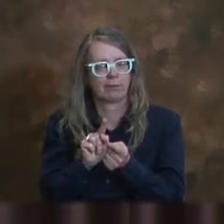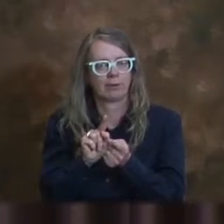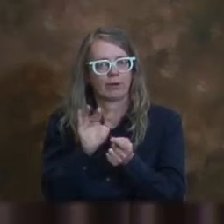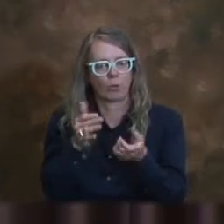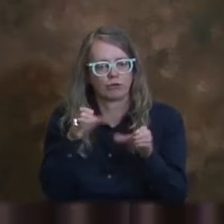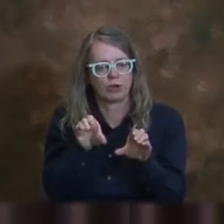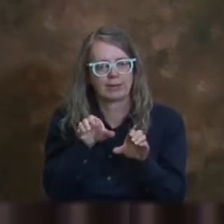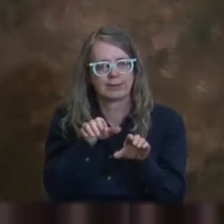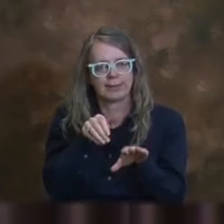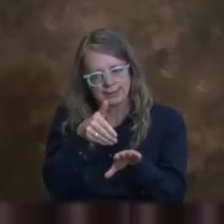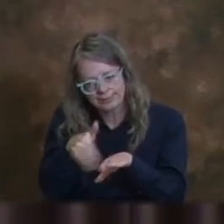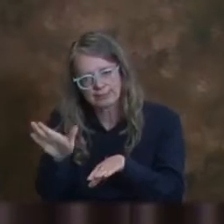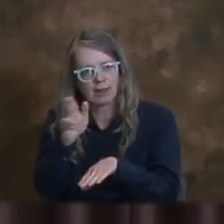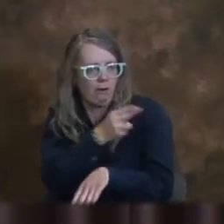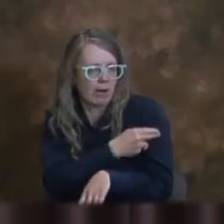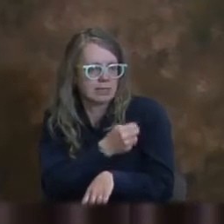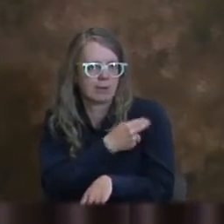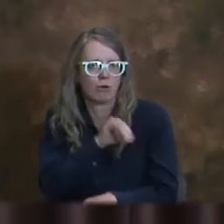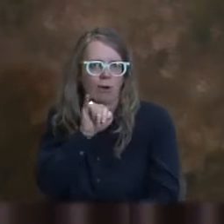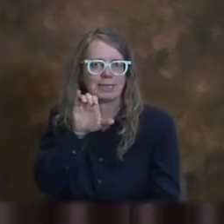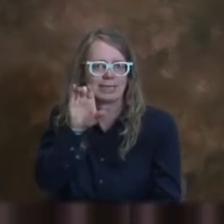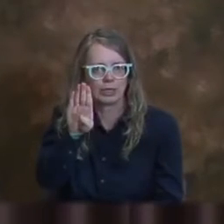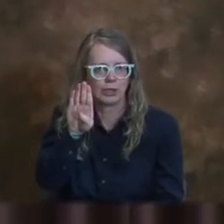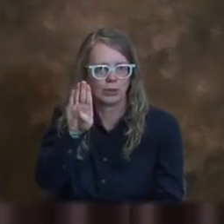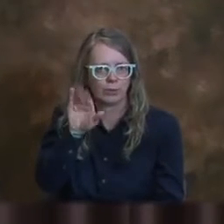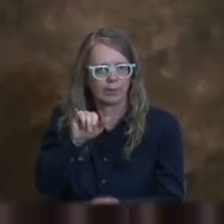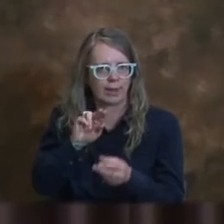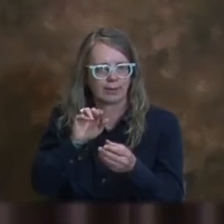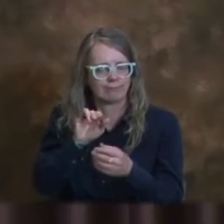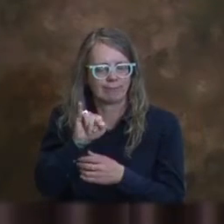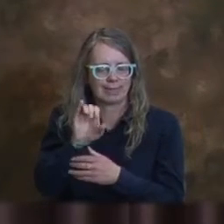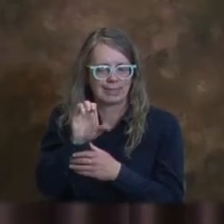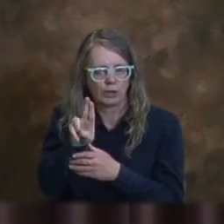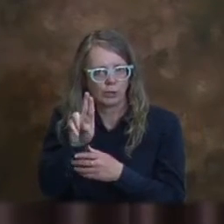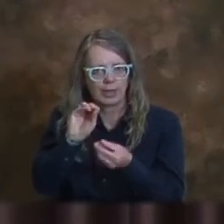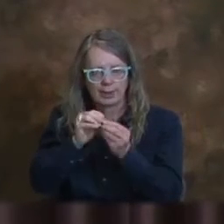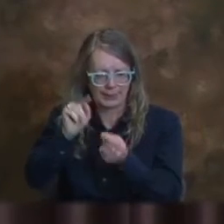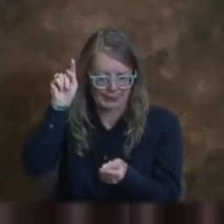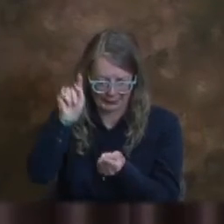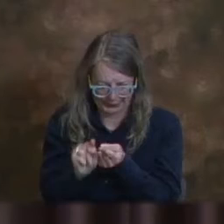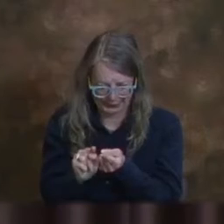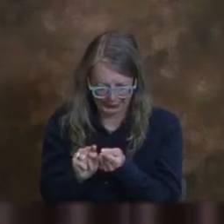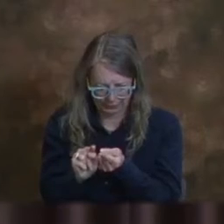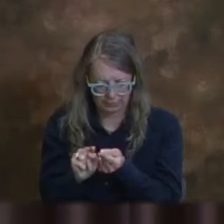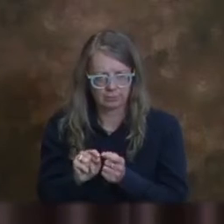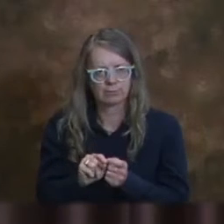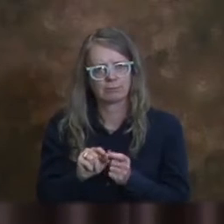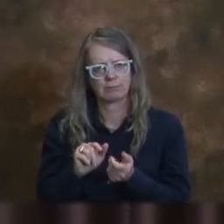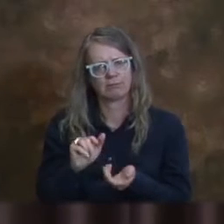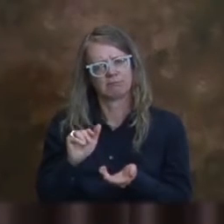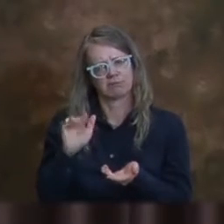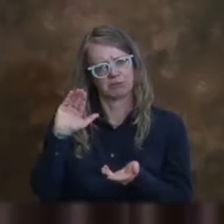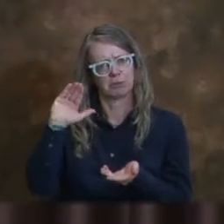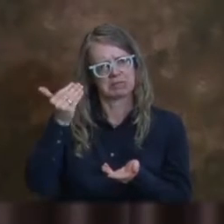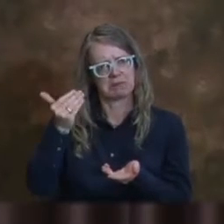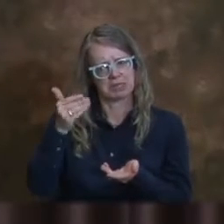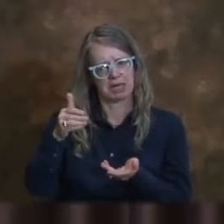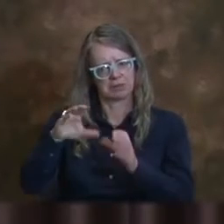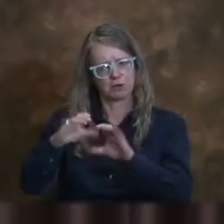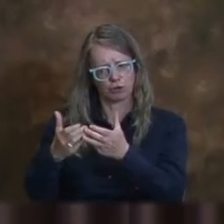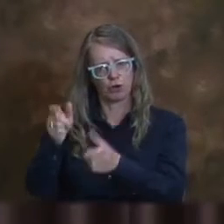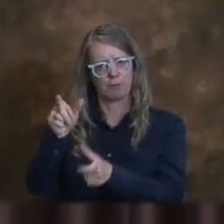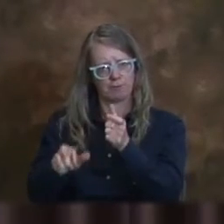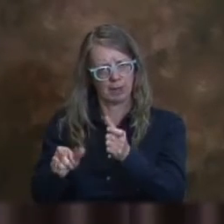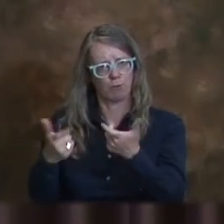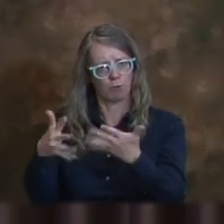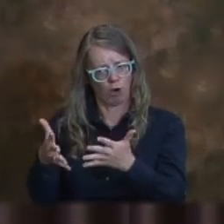dramáticamente sus posibilidades de terminar en la sala de urgencias o en la UCI. Parece ser que esas personas o ese grupo de personas quienes